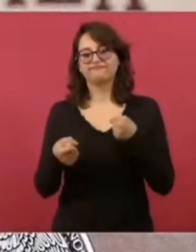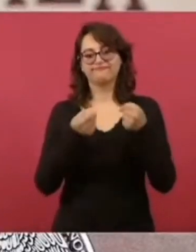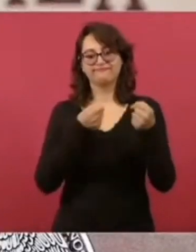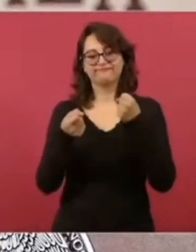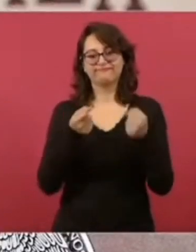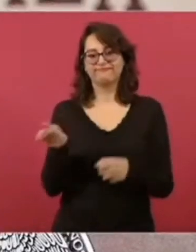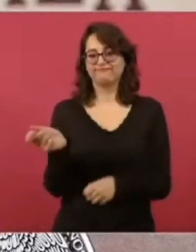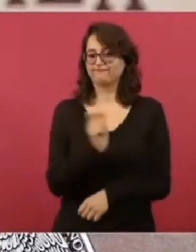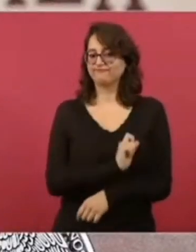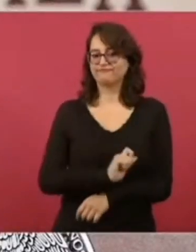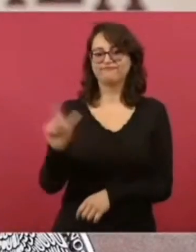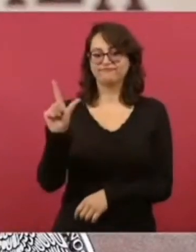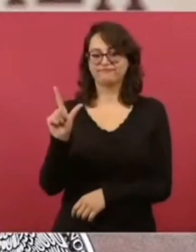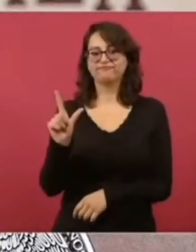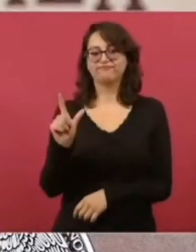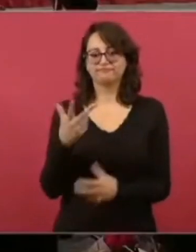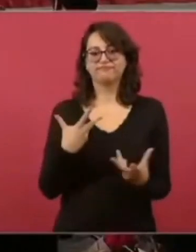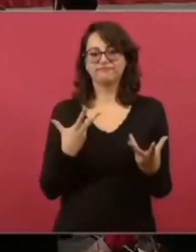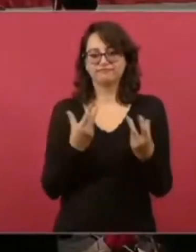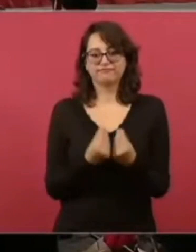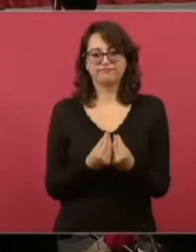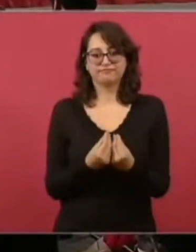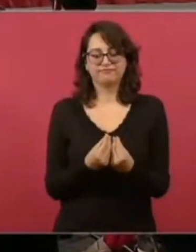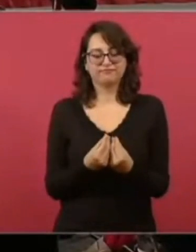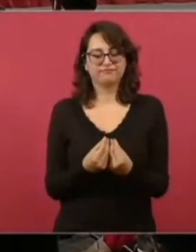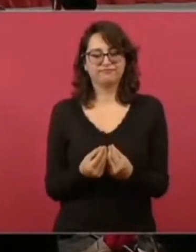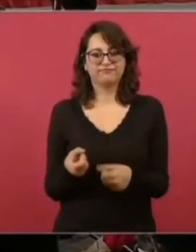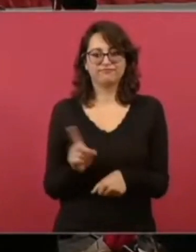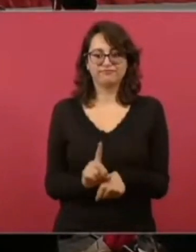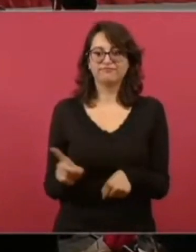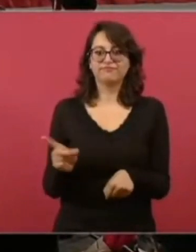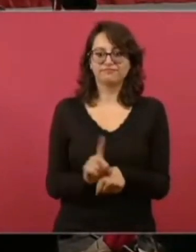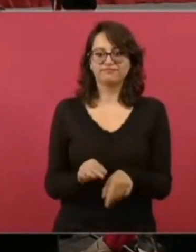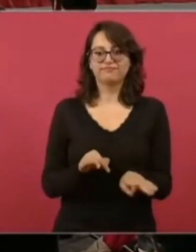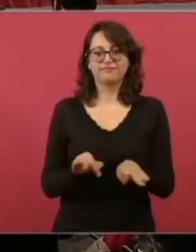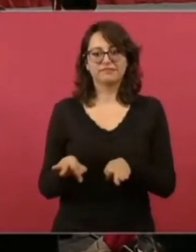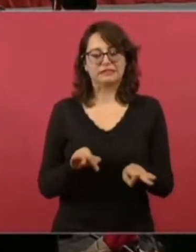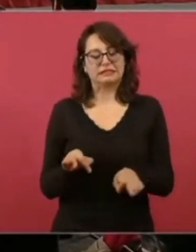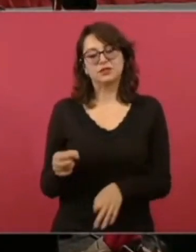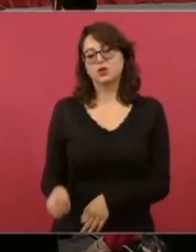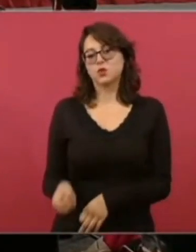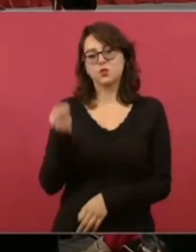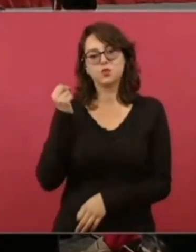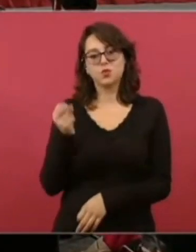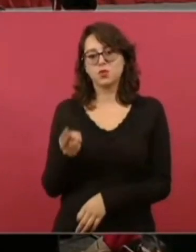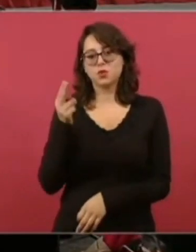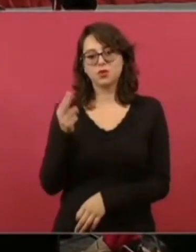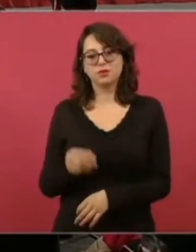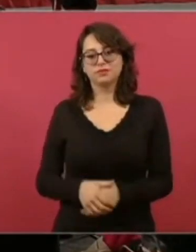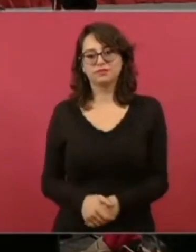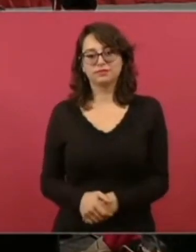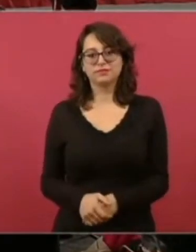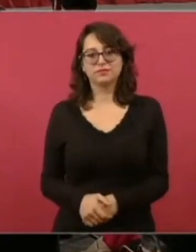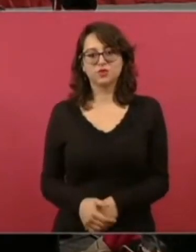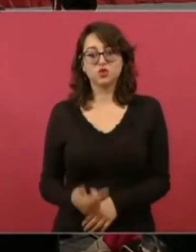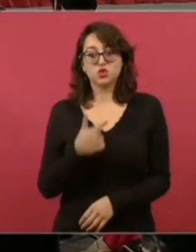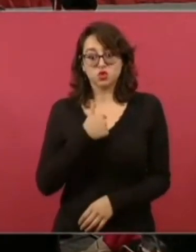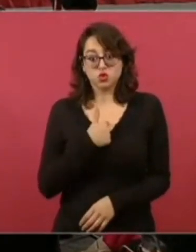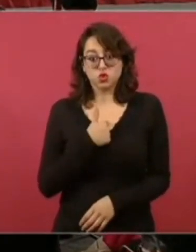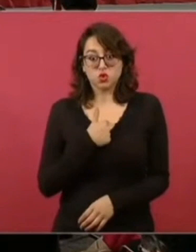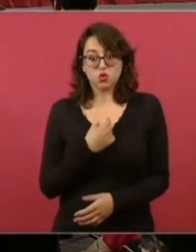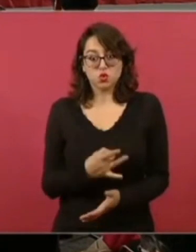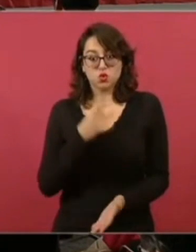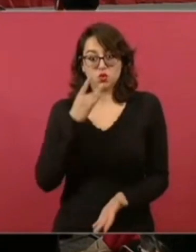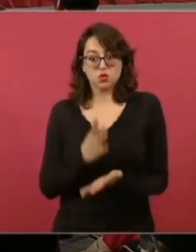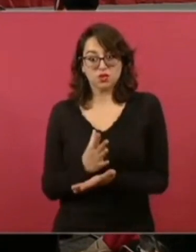de México y tenemos el privilegio de que todos los días esté con nosotros. Sé que no solamente hablo por mí, Jesús, cuando digo